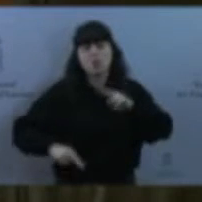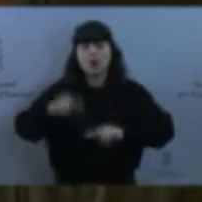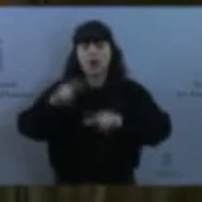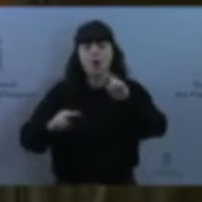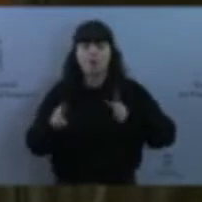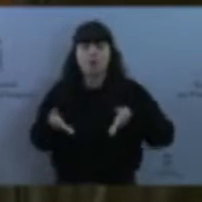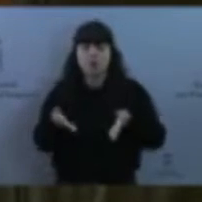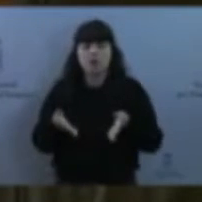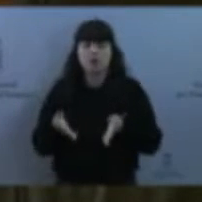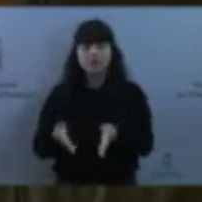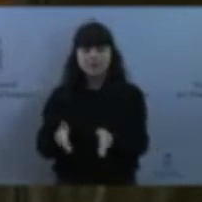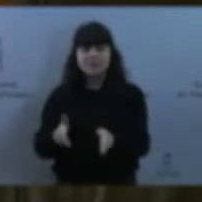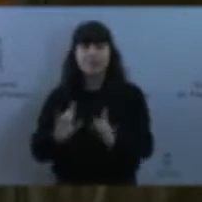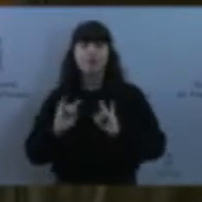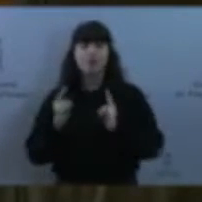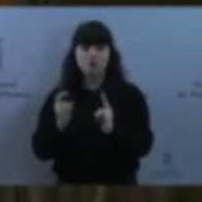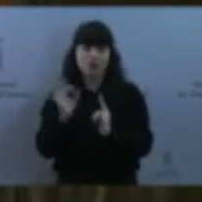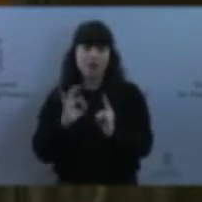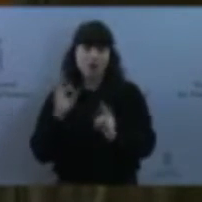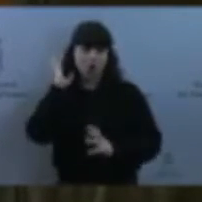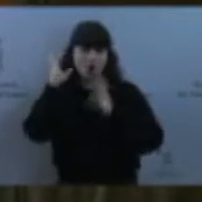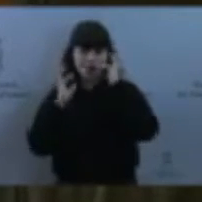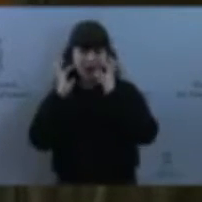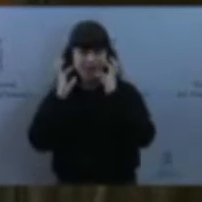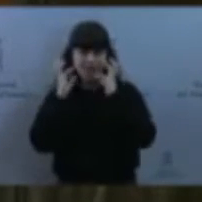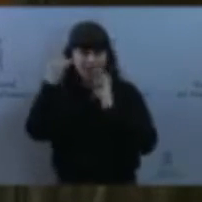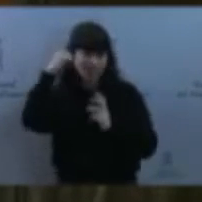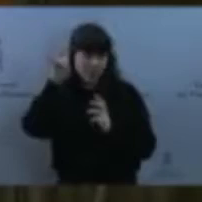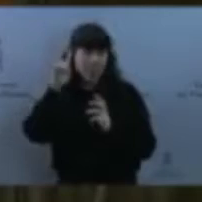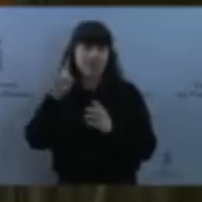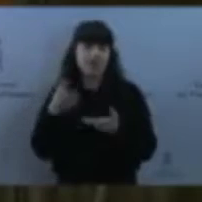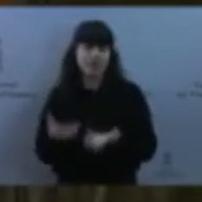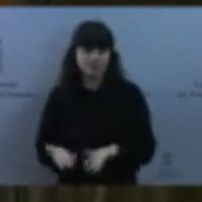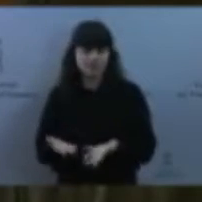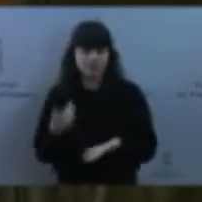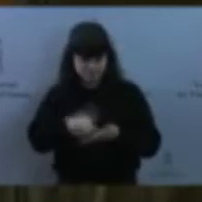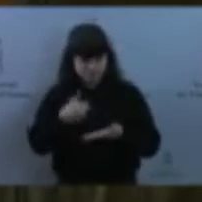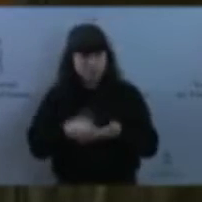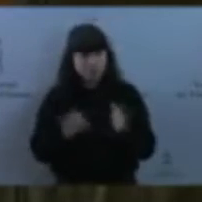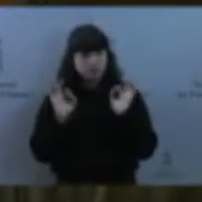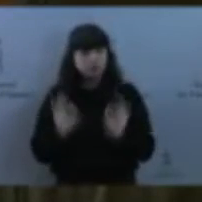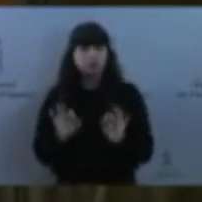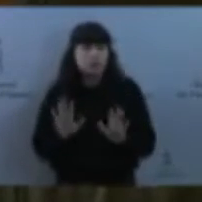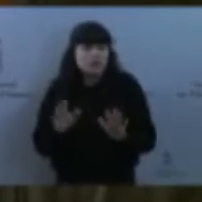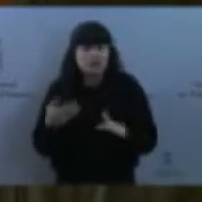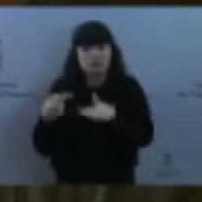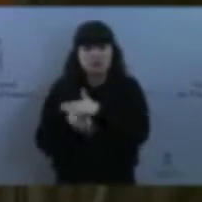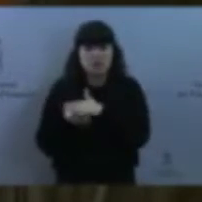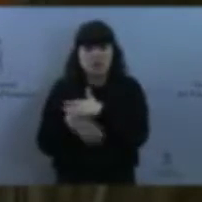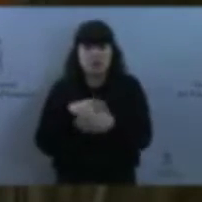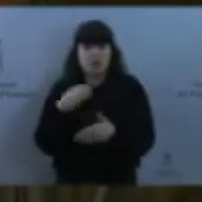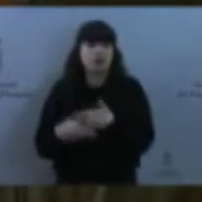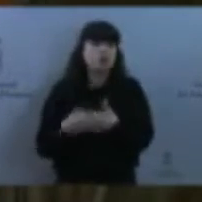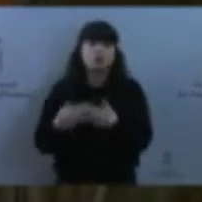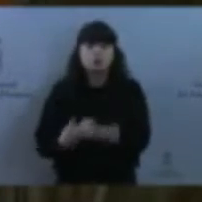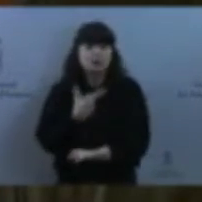Eso es lo que se pidió. Y la tramitación en principio no requería mayores problemas teniendo en cuenta que había